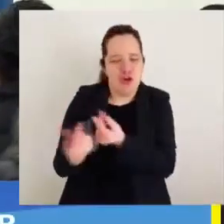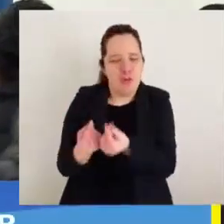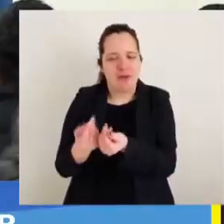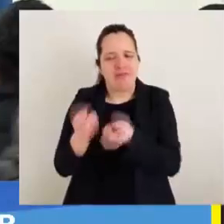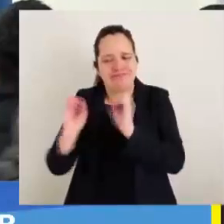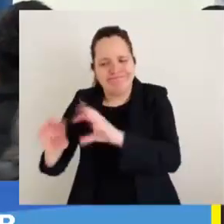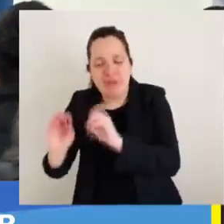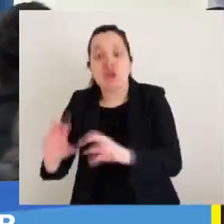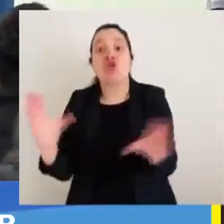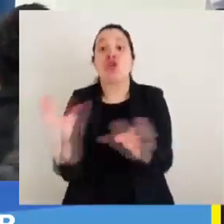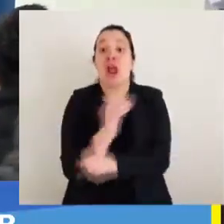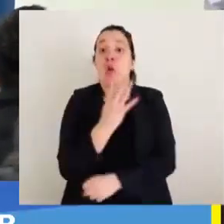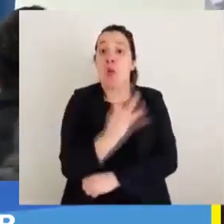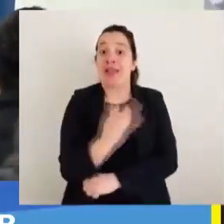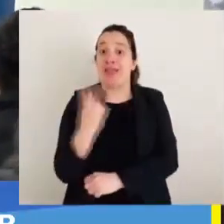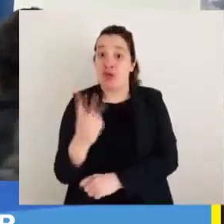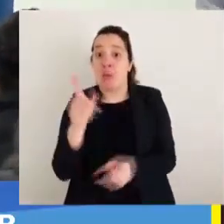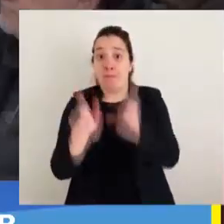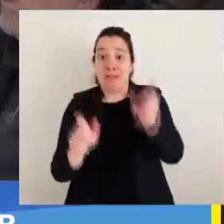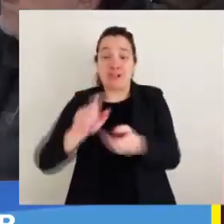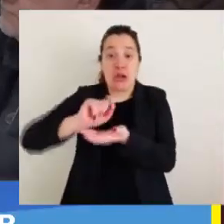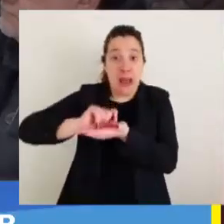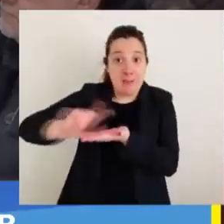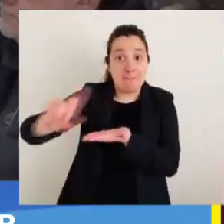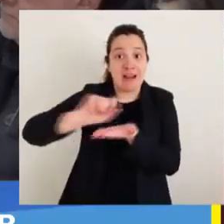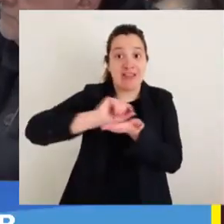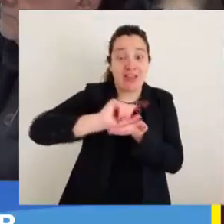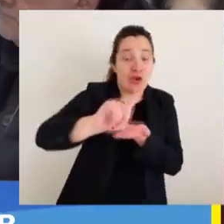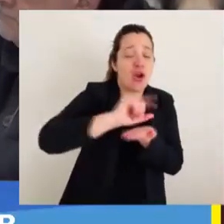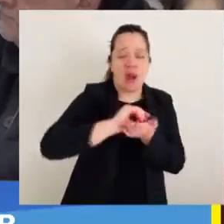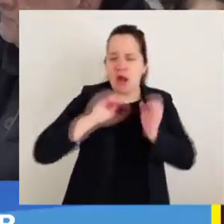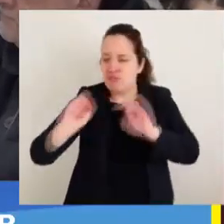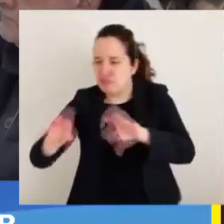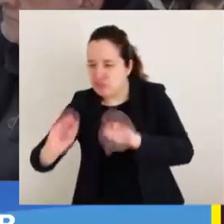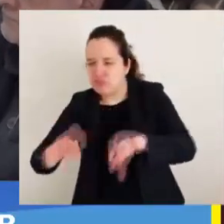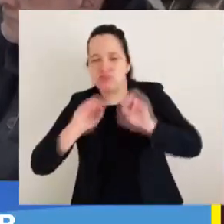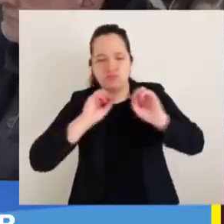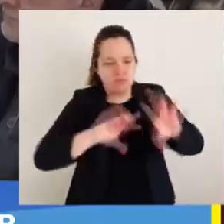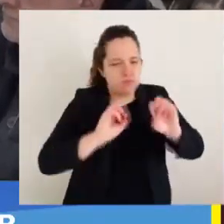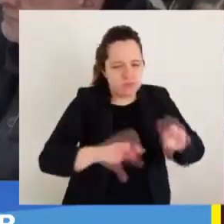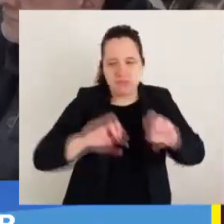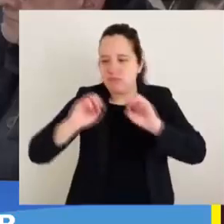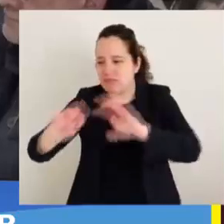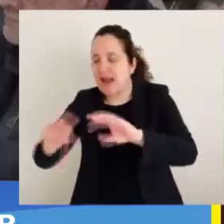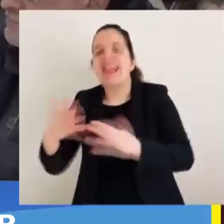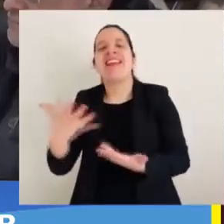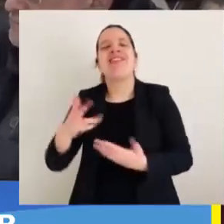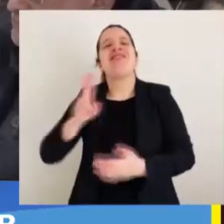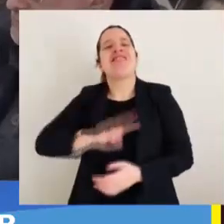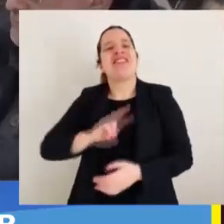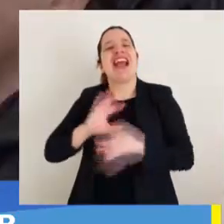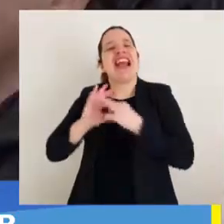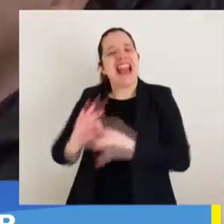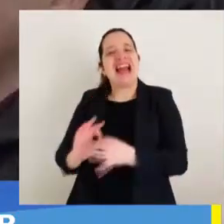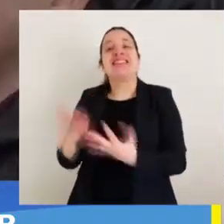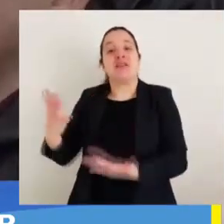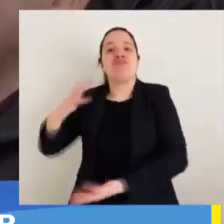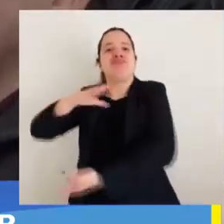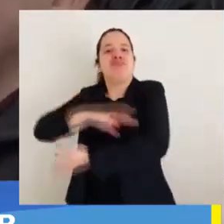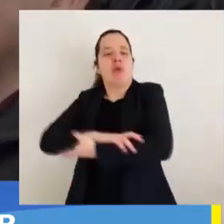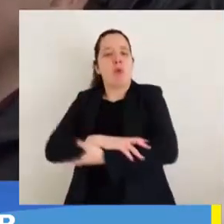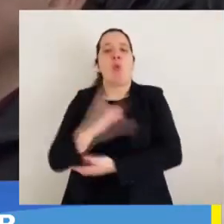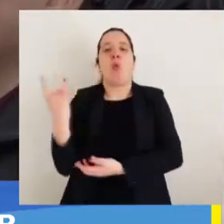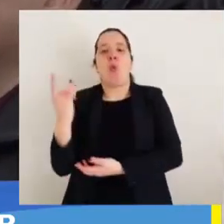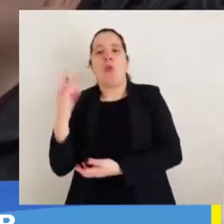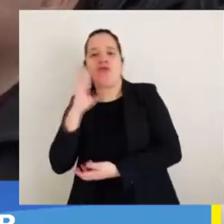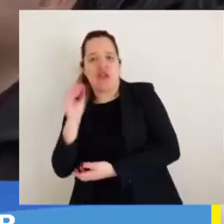Un total de 42 emprendedores del sector Collao-Polomares fueron los beneficiarios de la alianza entre la Universidad del Bío Bío y la